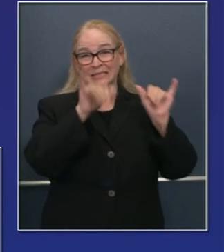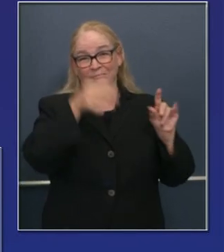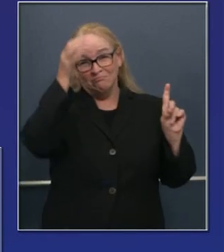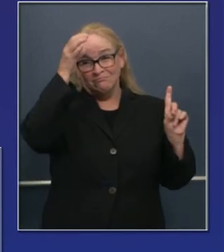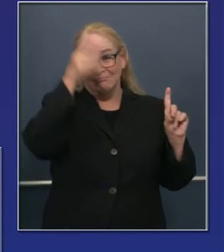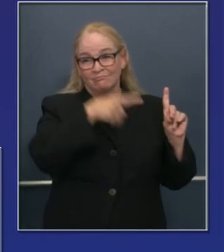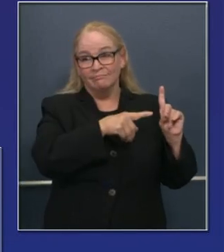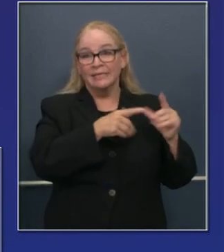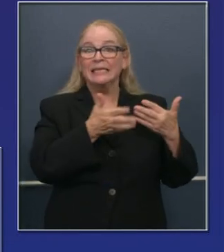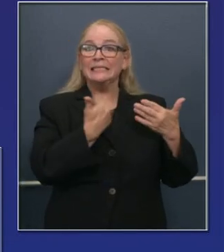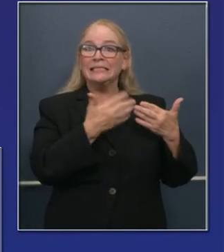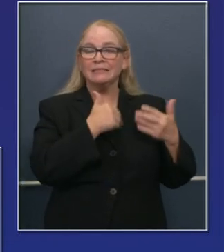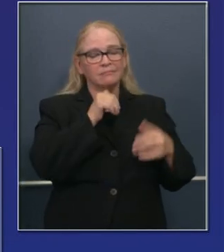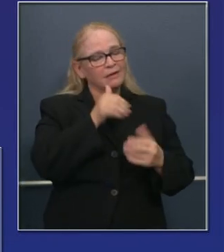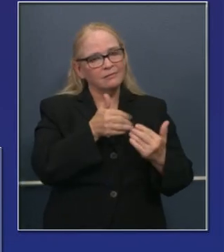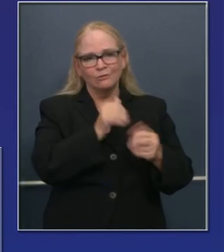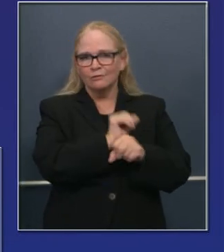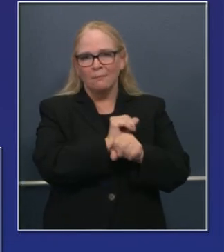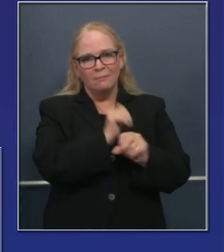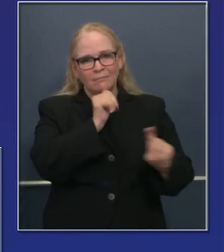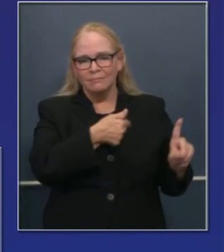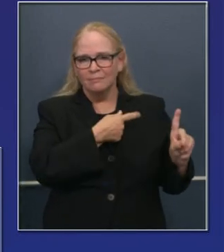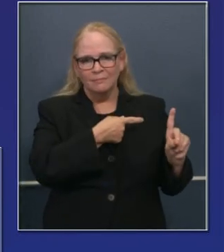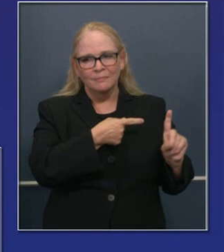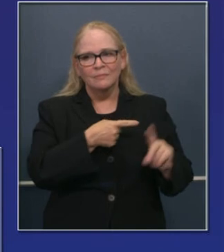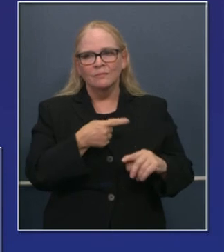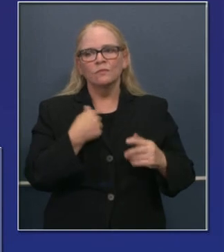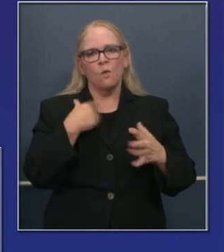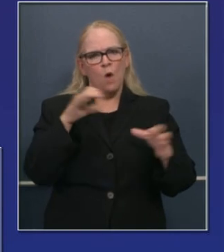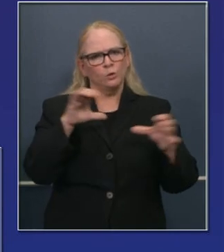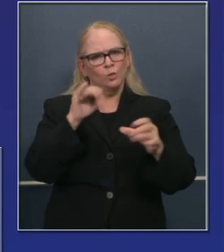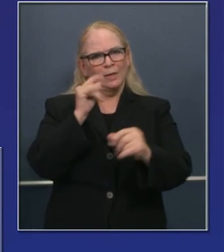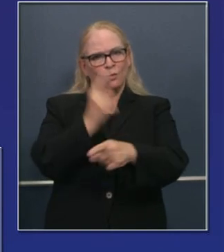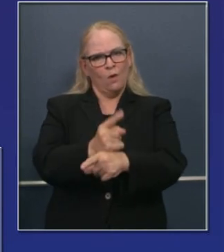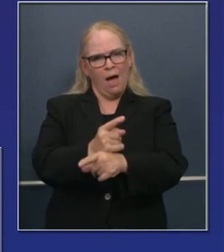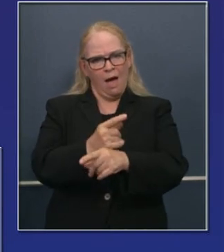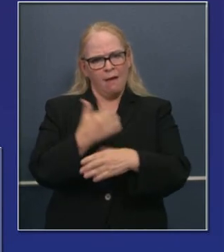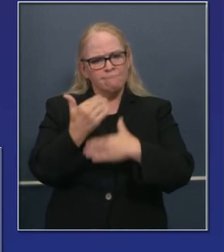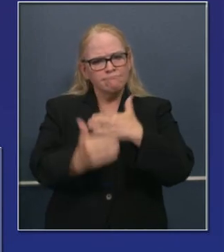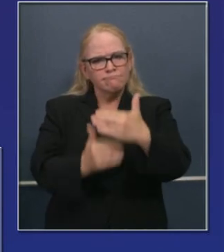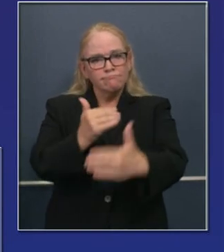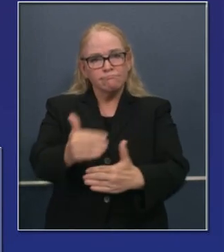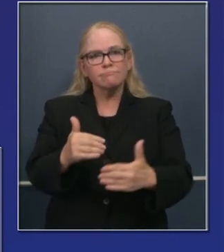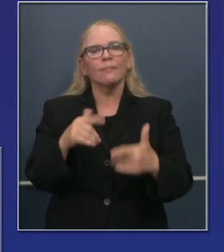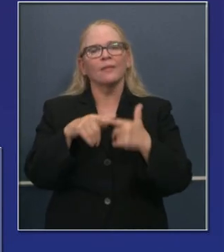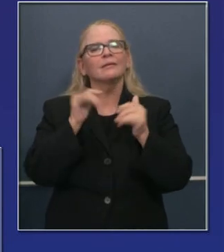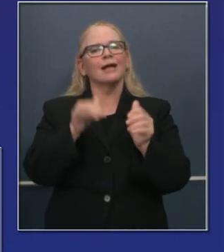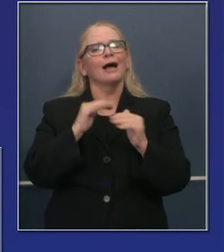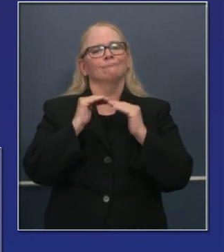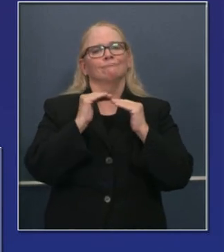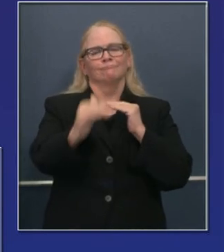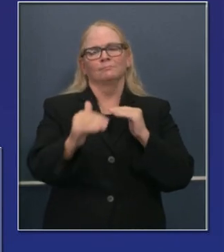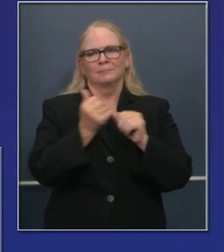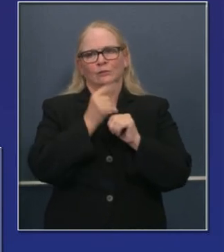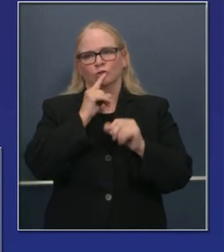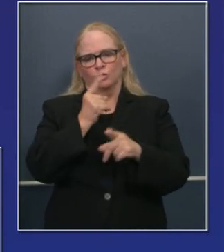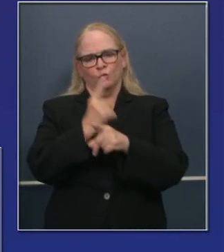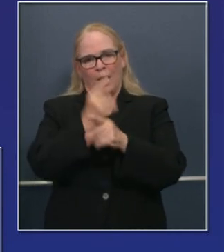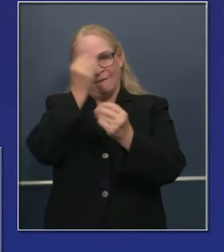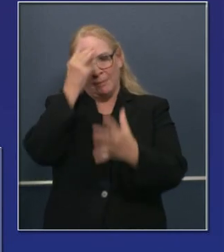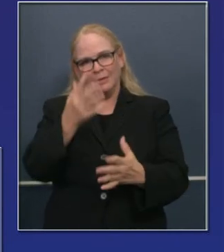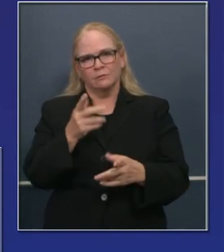objetivo bastante duro que esperamos poder realizar. Todo va en camino.